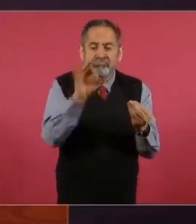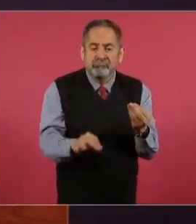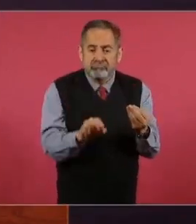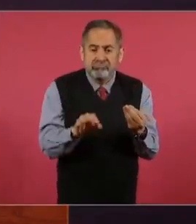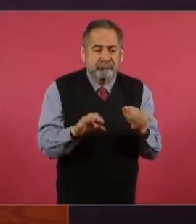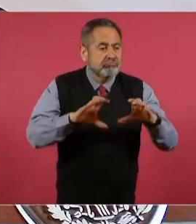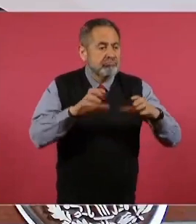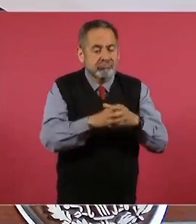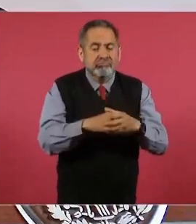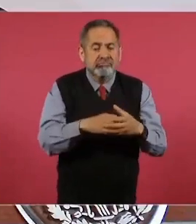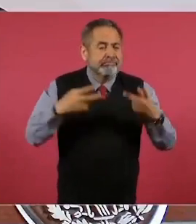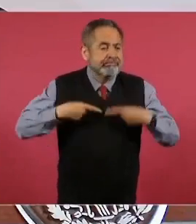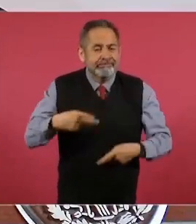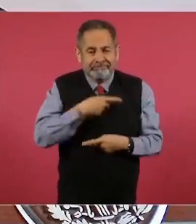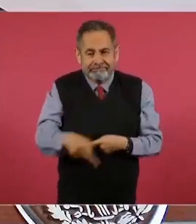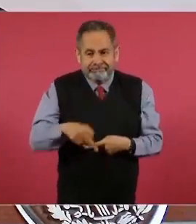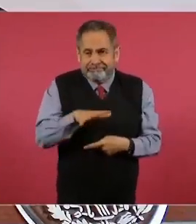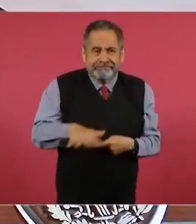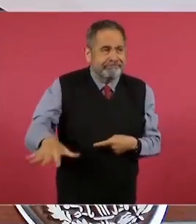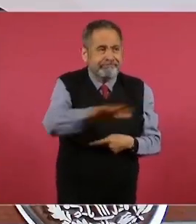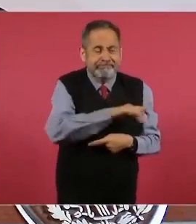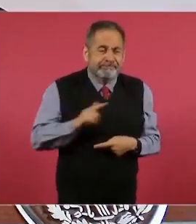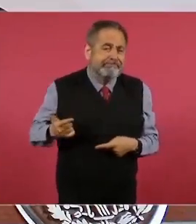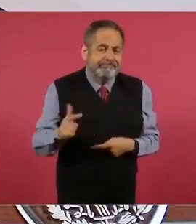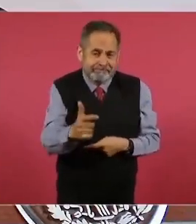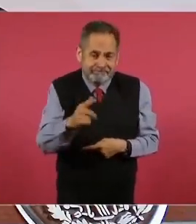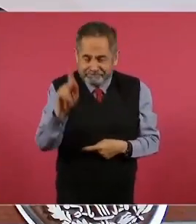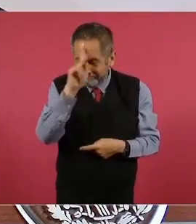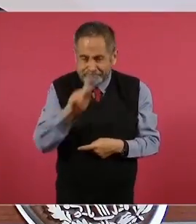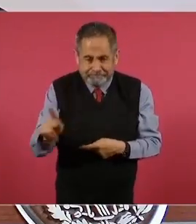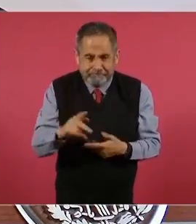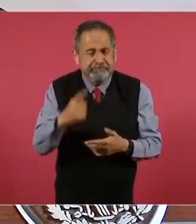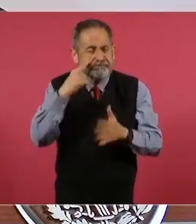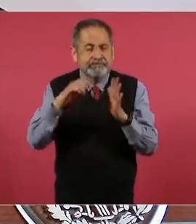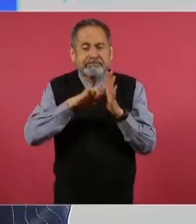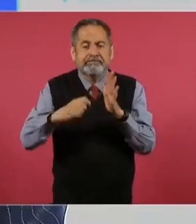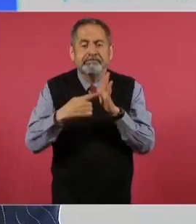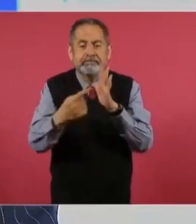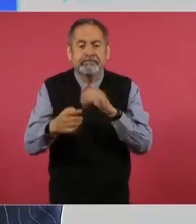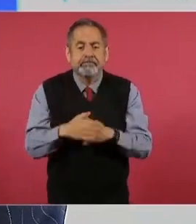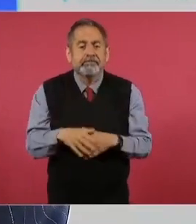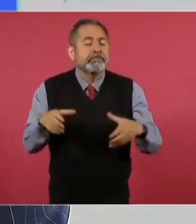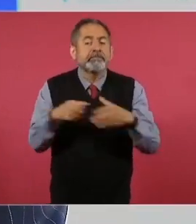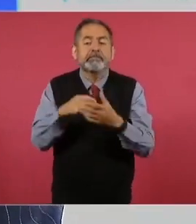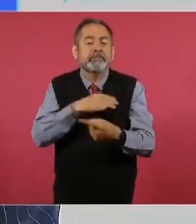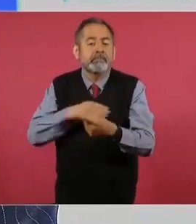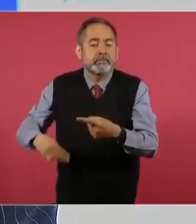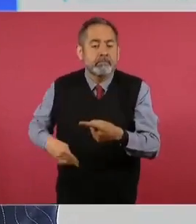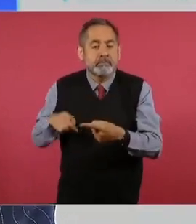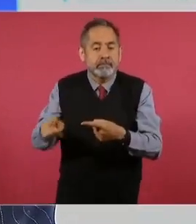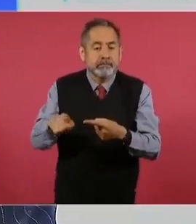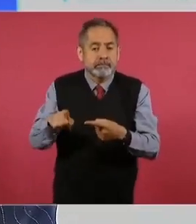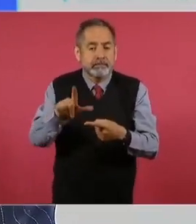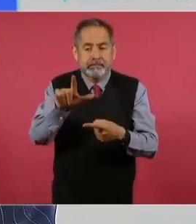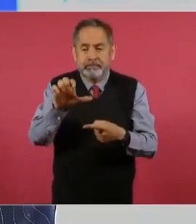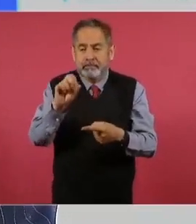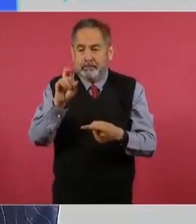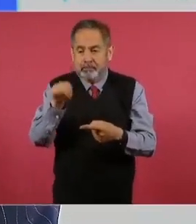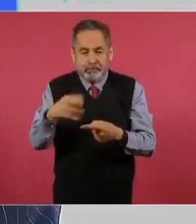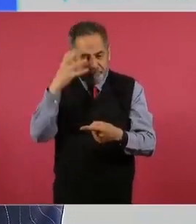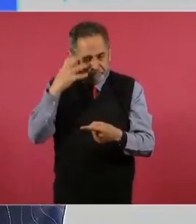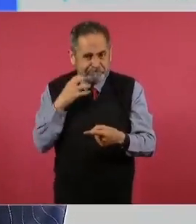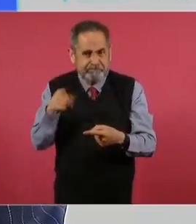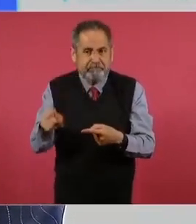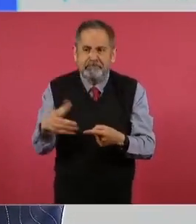pobres en Guanajuato. Solo por dar un ejemplo, el pujante municipio de León es el